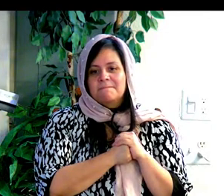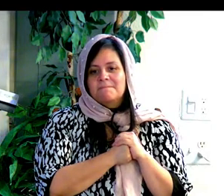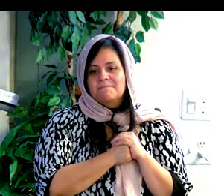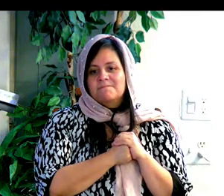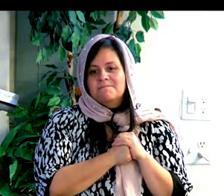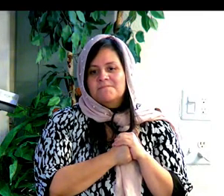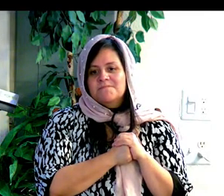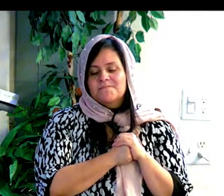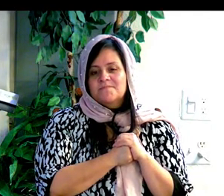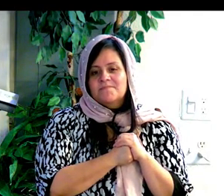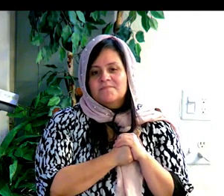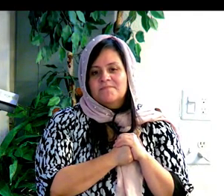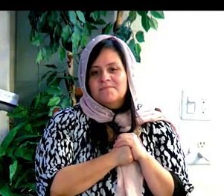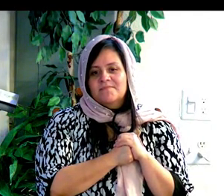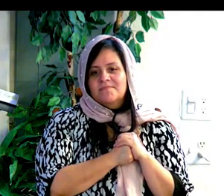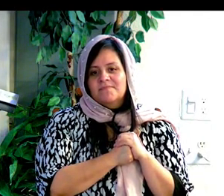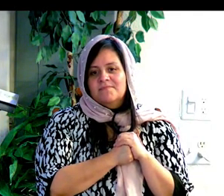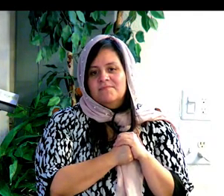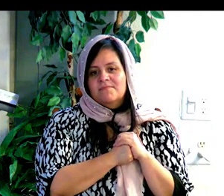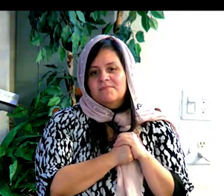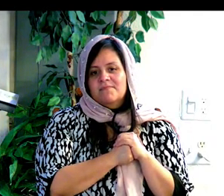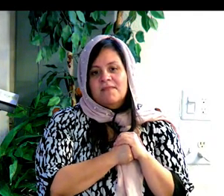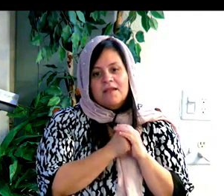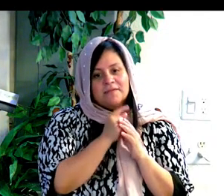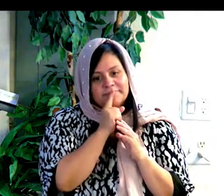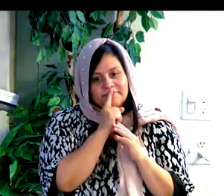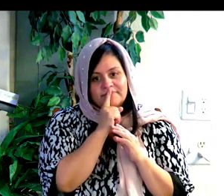cosas y ven, este, díganme.